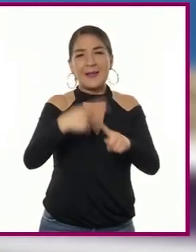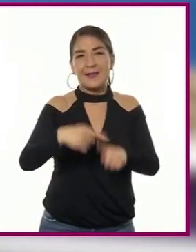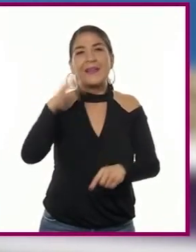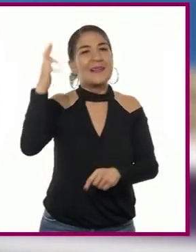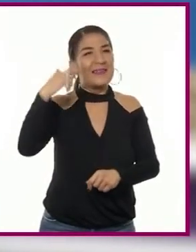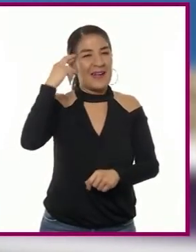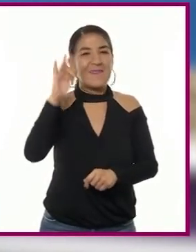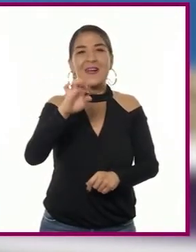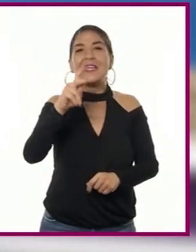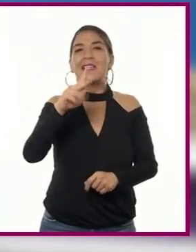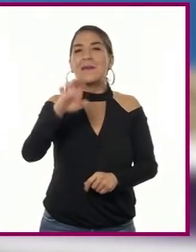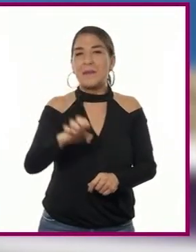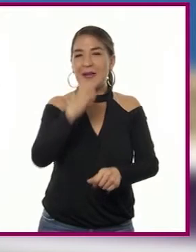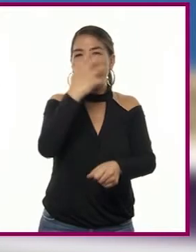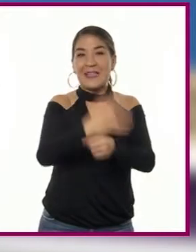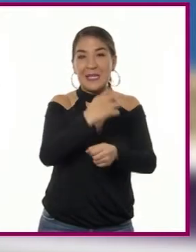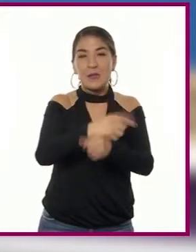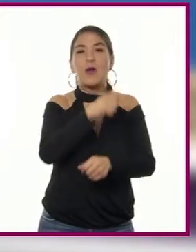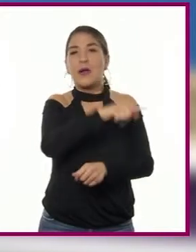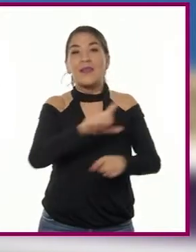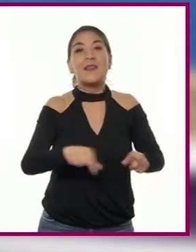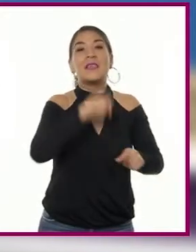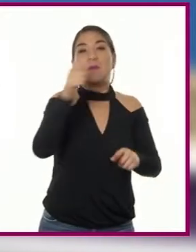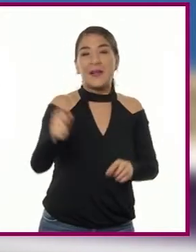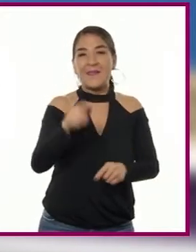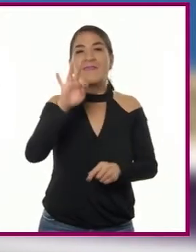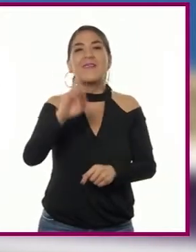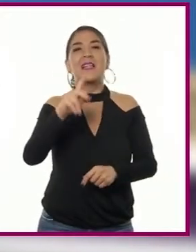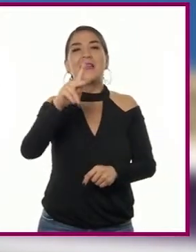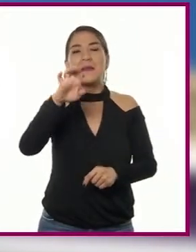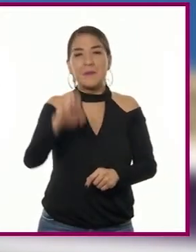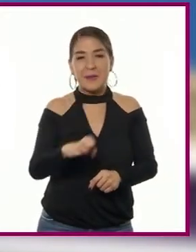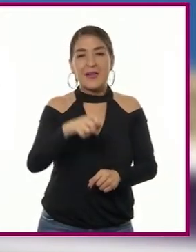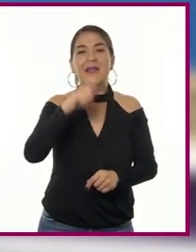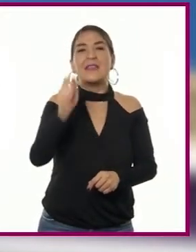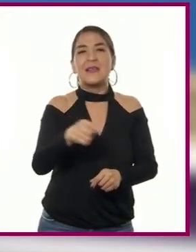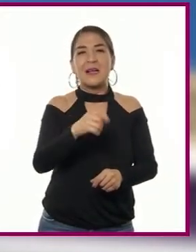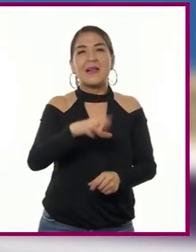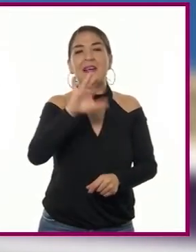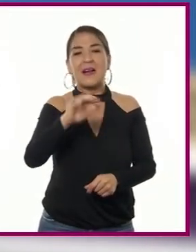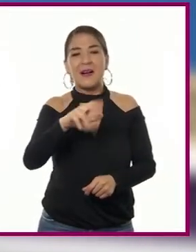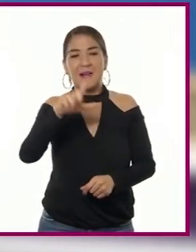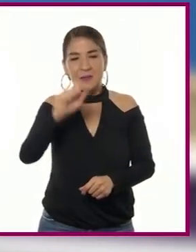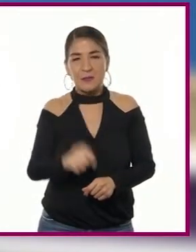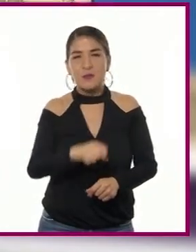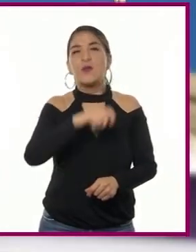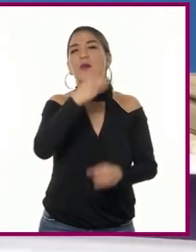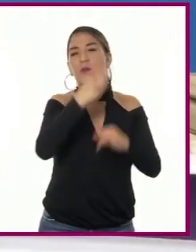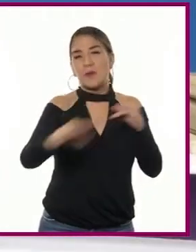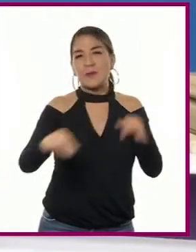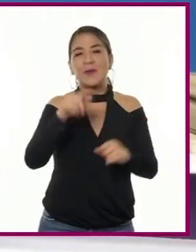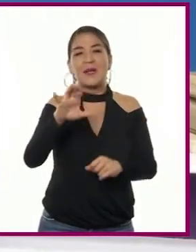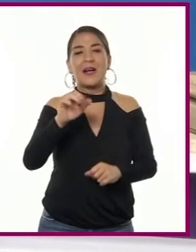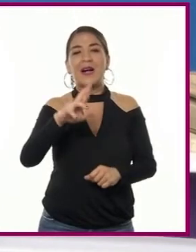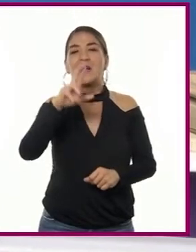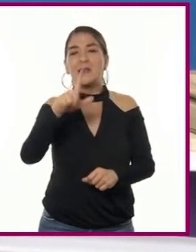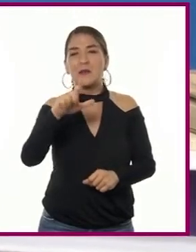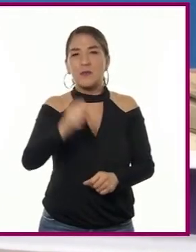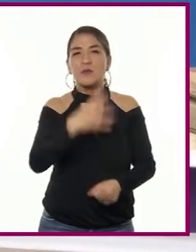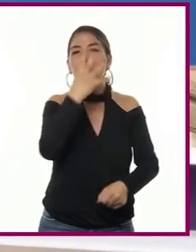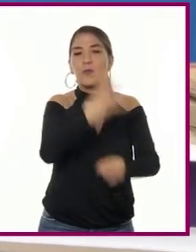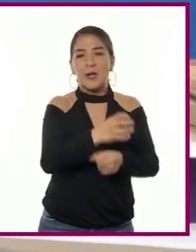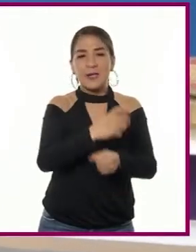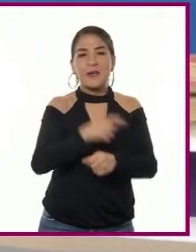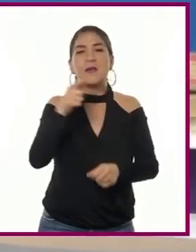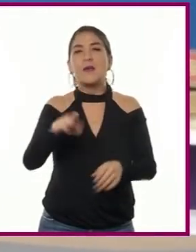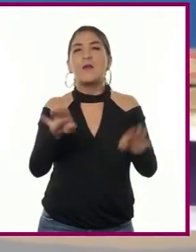V y que sería ampliada por Fernando VI, Carlos III y finalmente con Carlos IV. El impulso